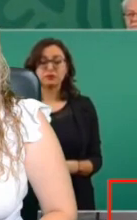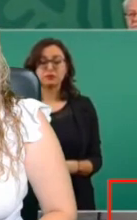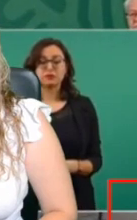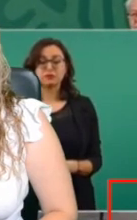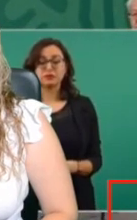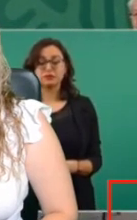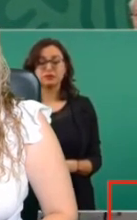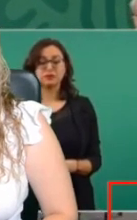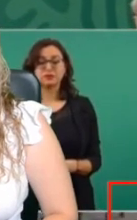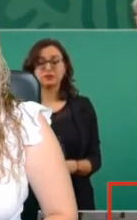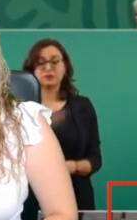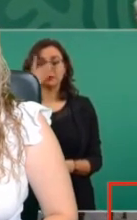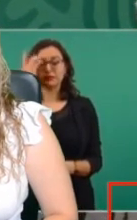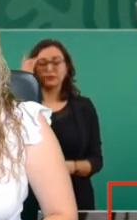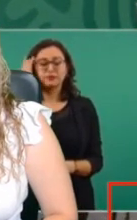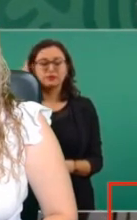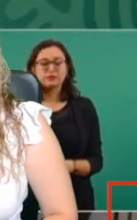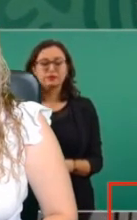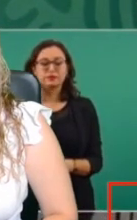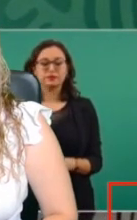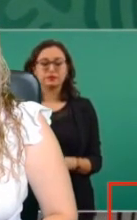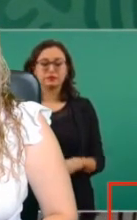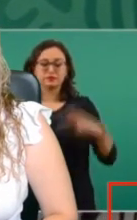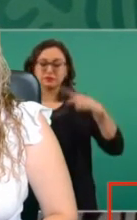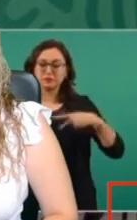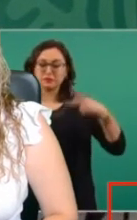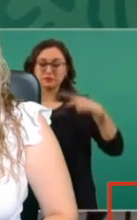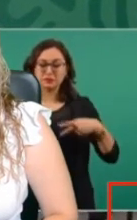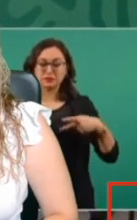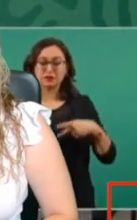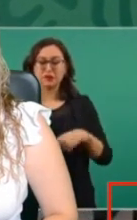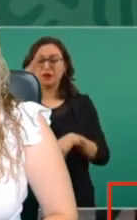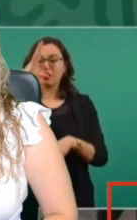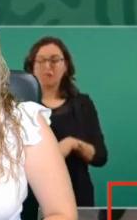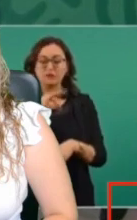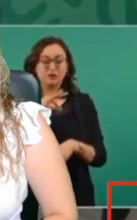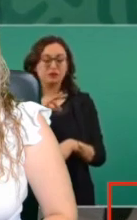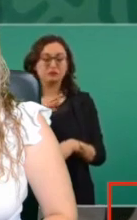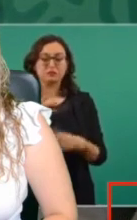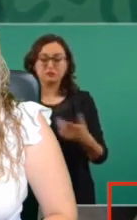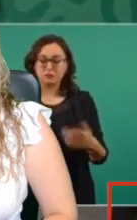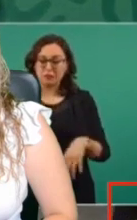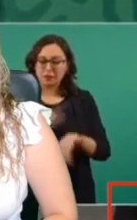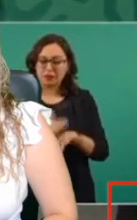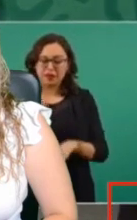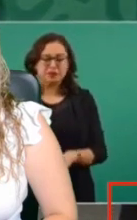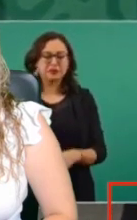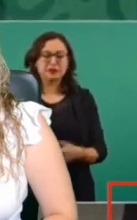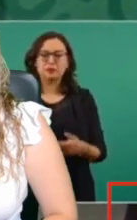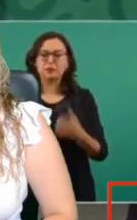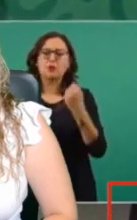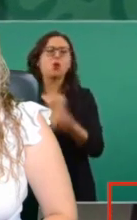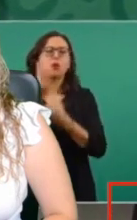los más afectados, Iztapalapa, Tláhuatl,